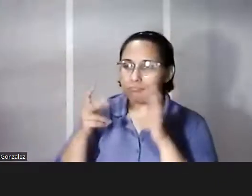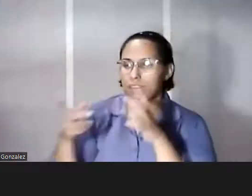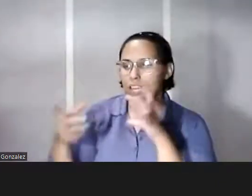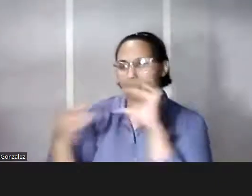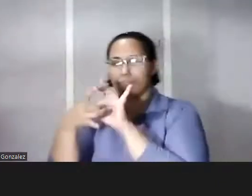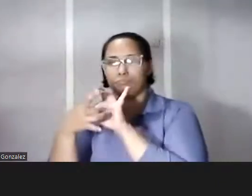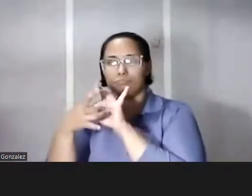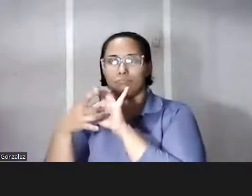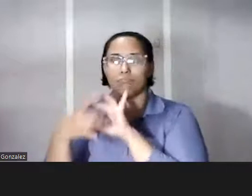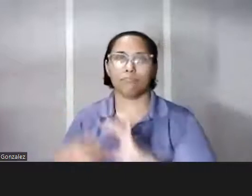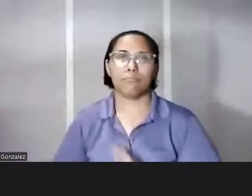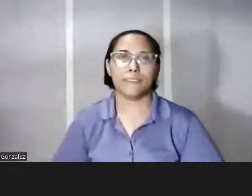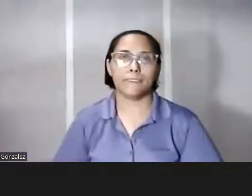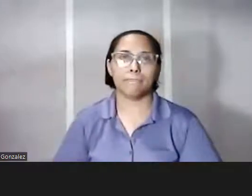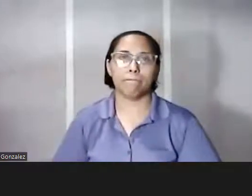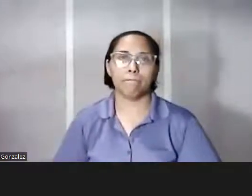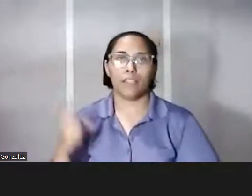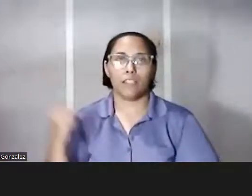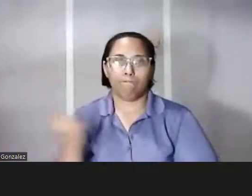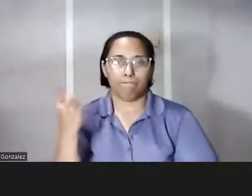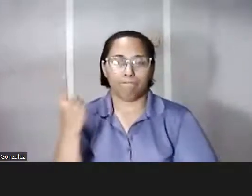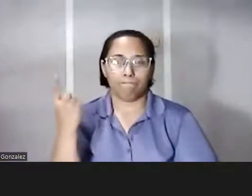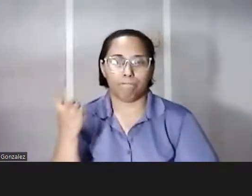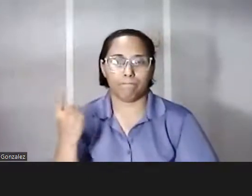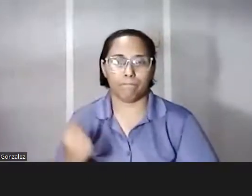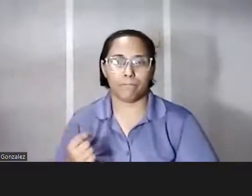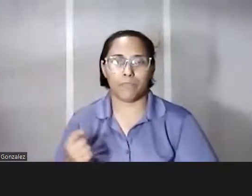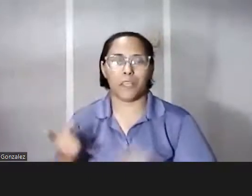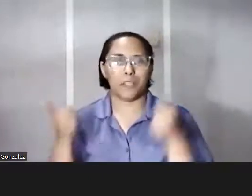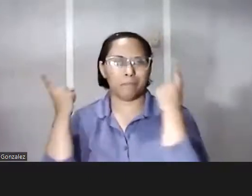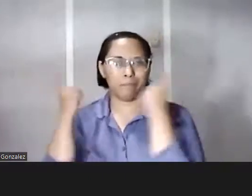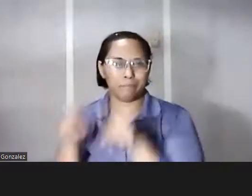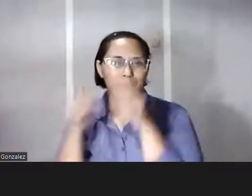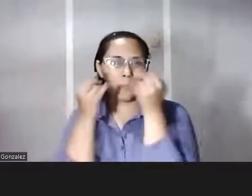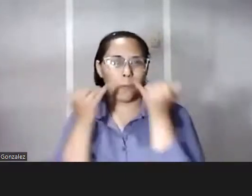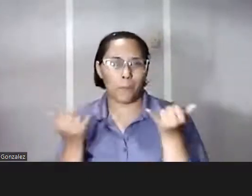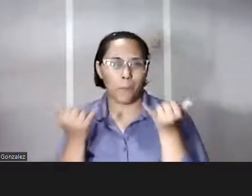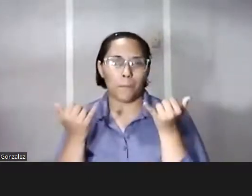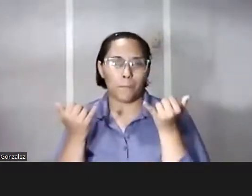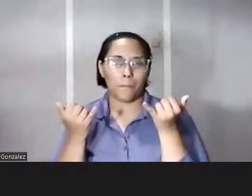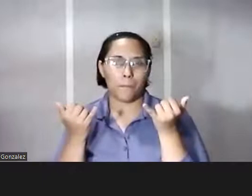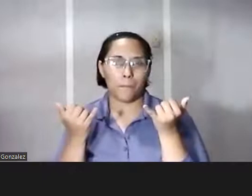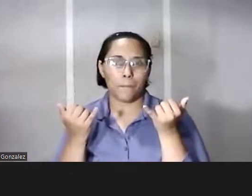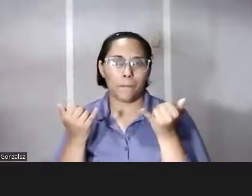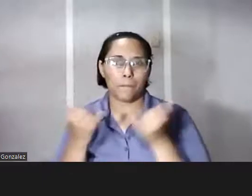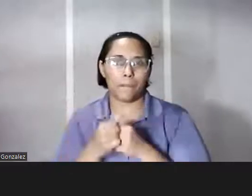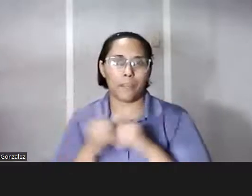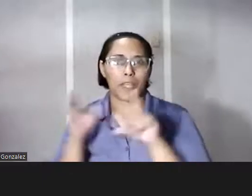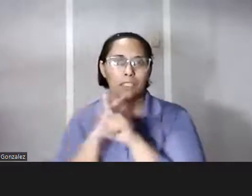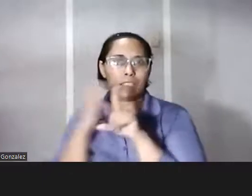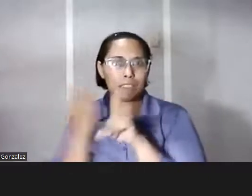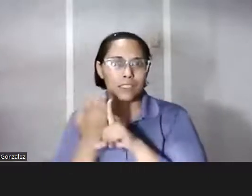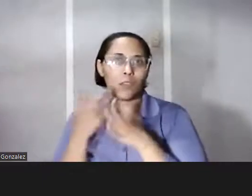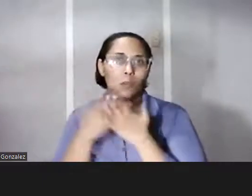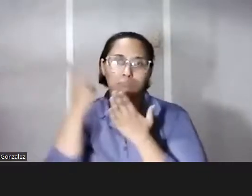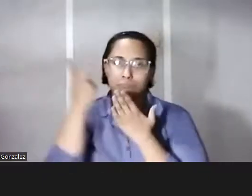otro fíjate que es algo que ocurre en la actualidad en el caso de programas